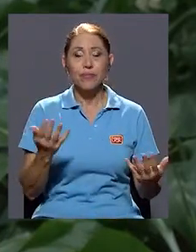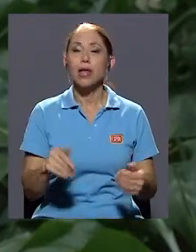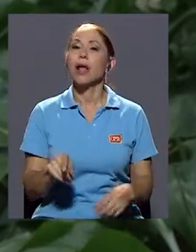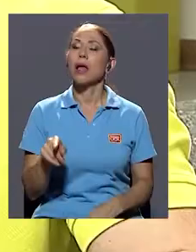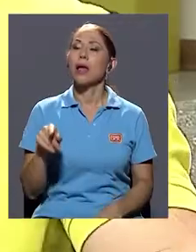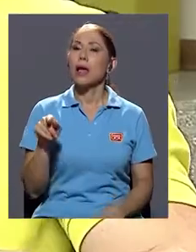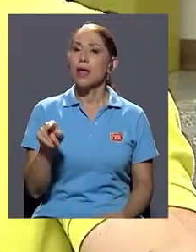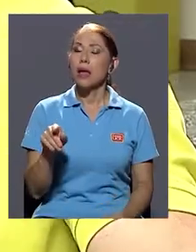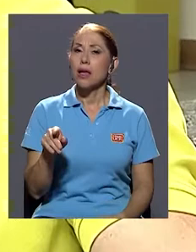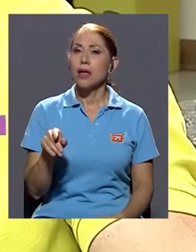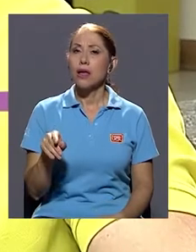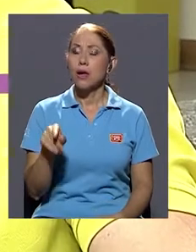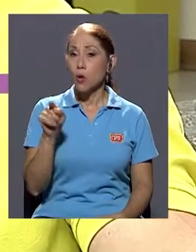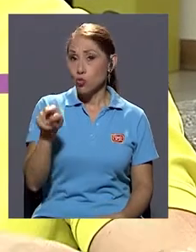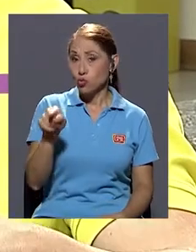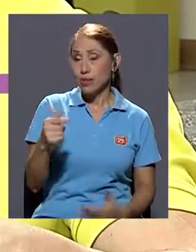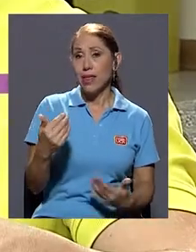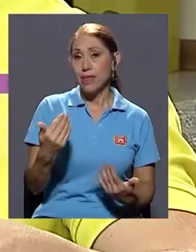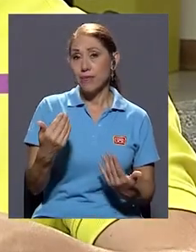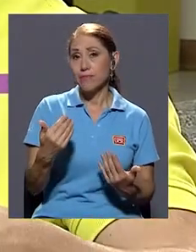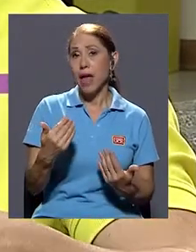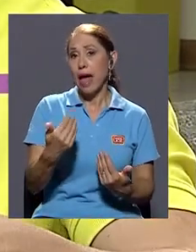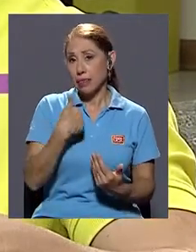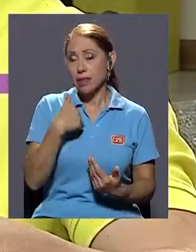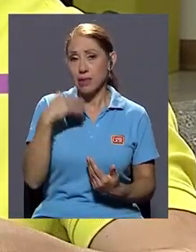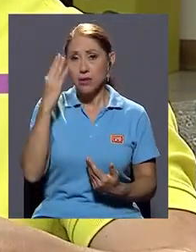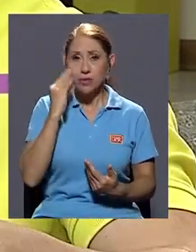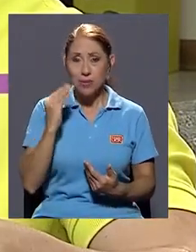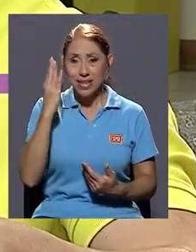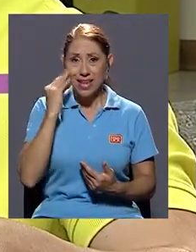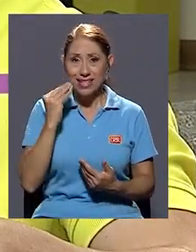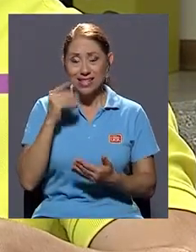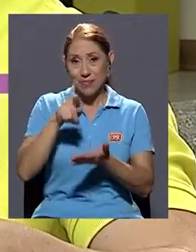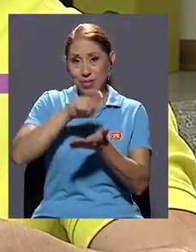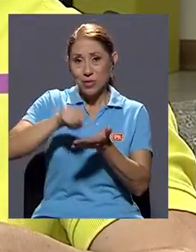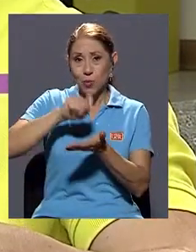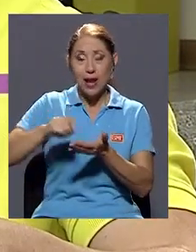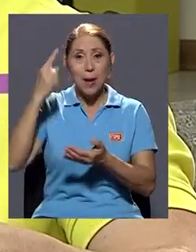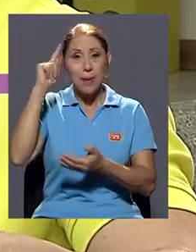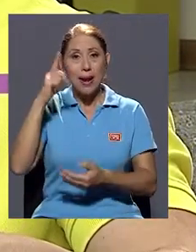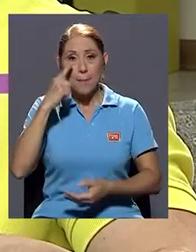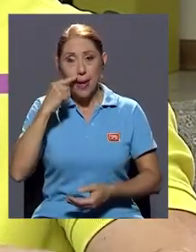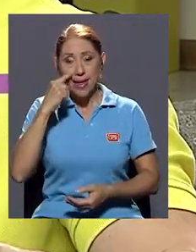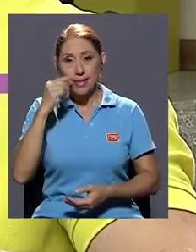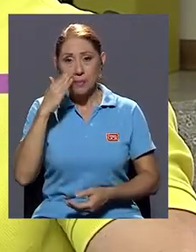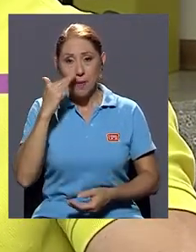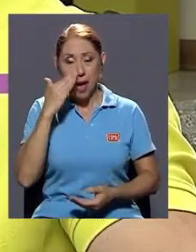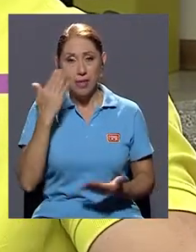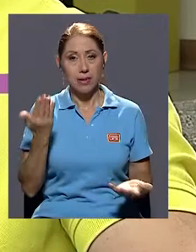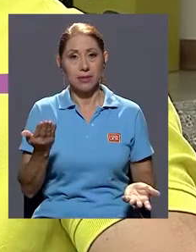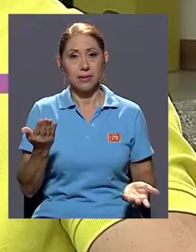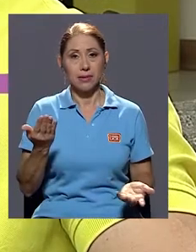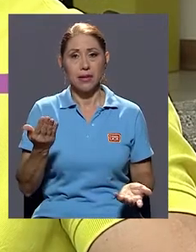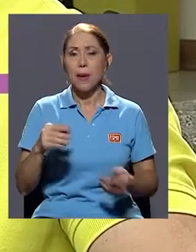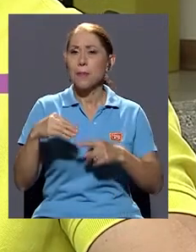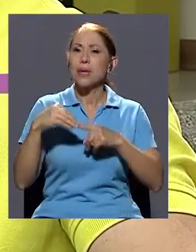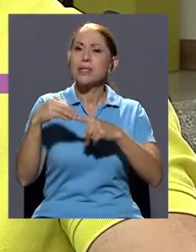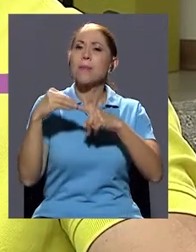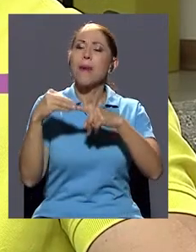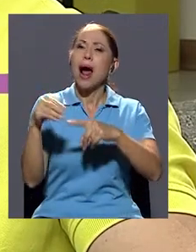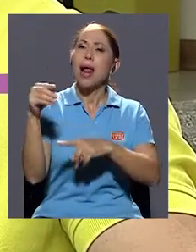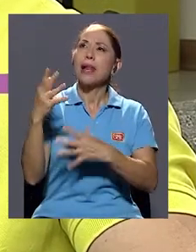No, Mariano, usted ha tenido experiencia en la escuela para padres y madres. ¿Cuál es la